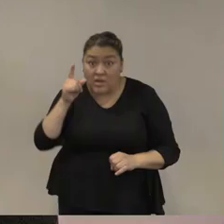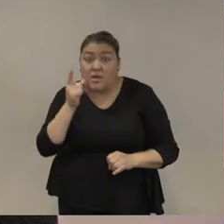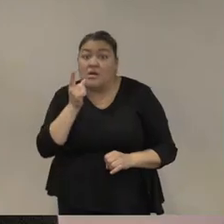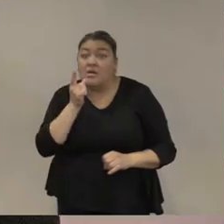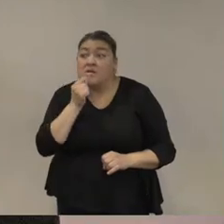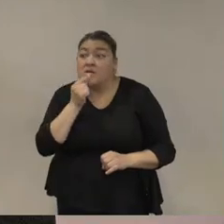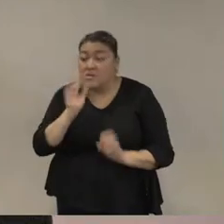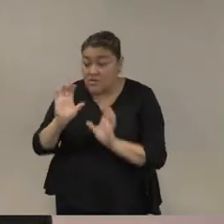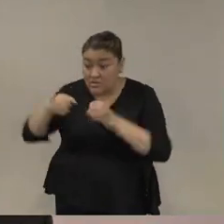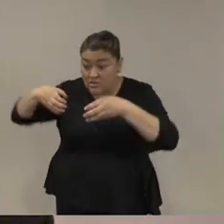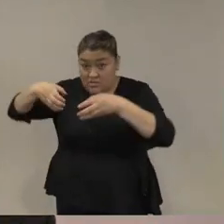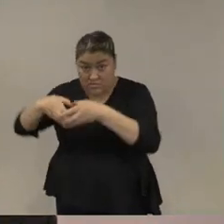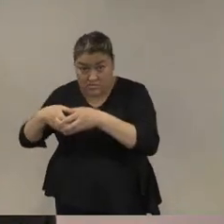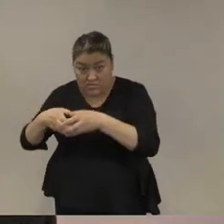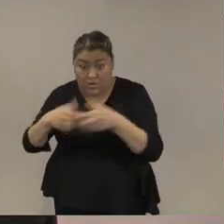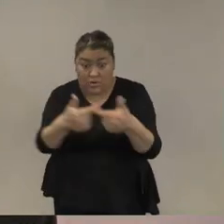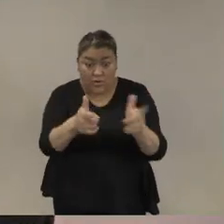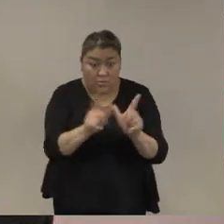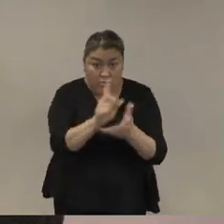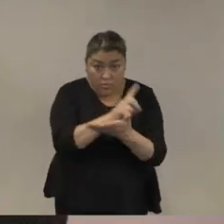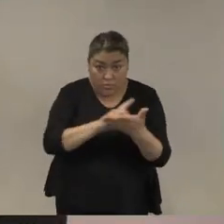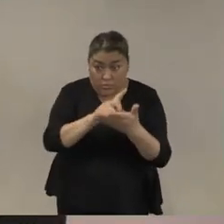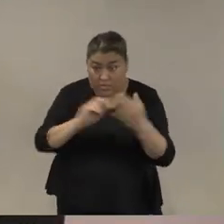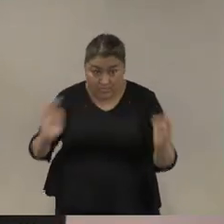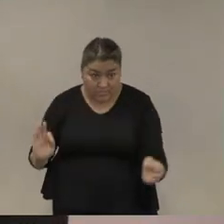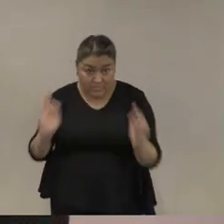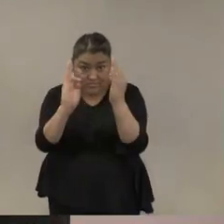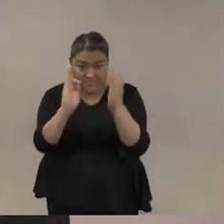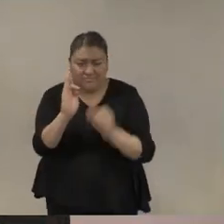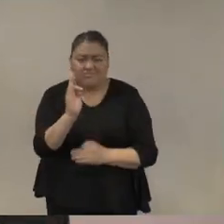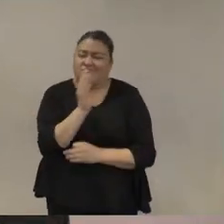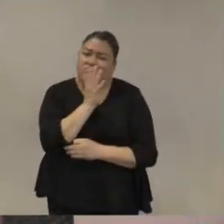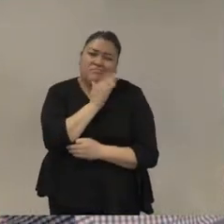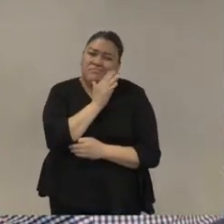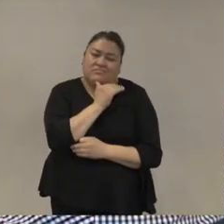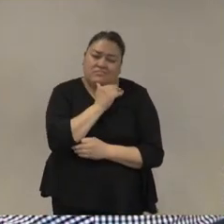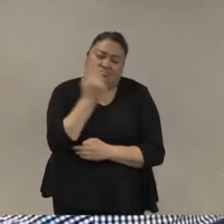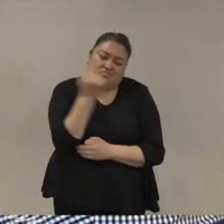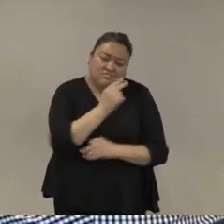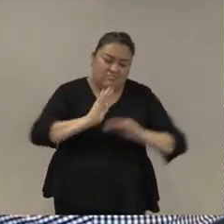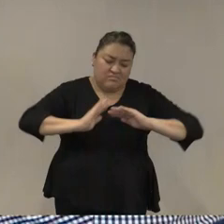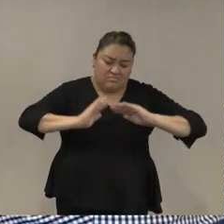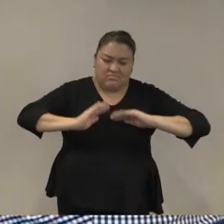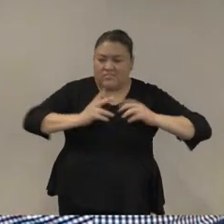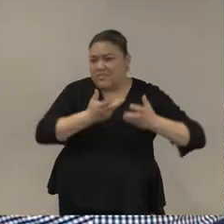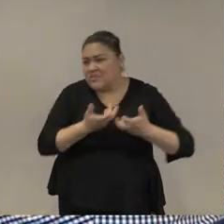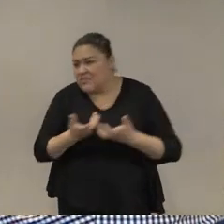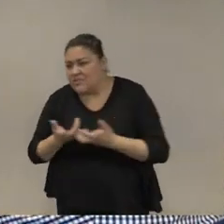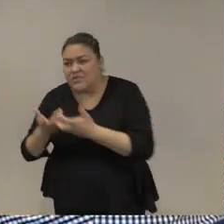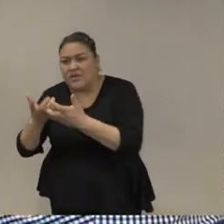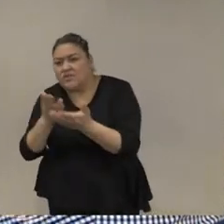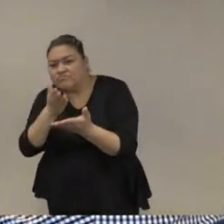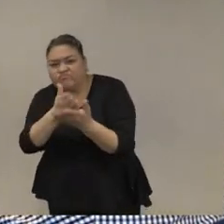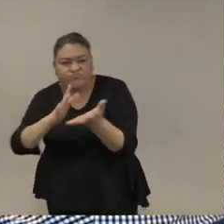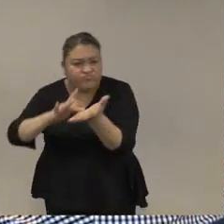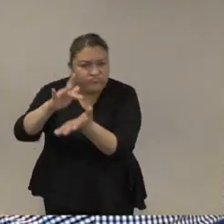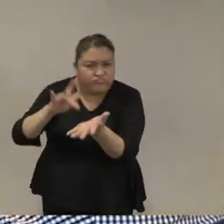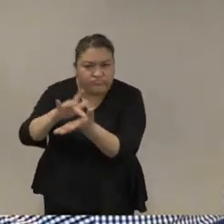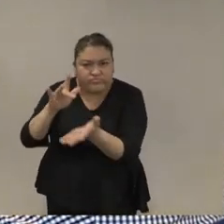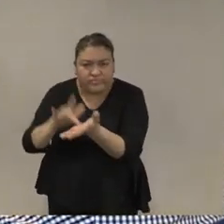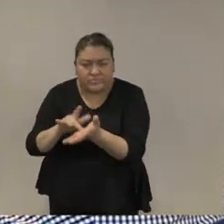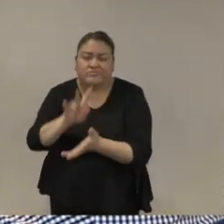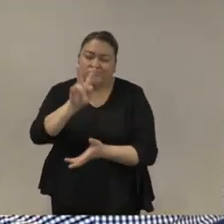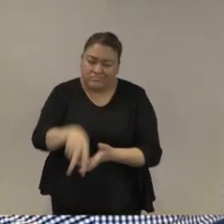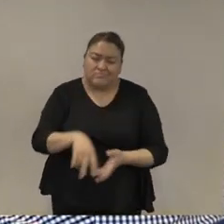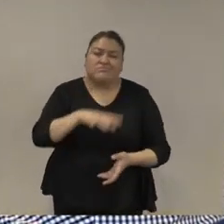crimen organizado entonces me parece que primero hay que calificar el debate y pasar de militarizar